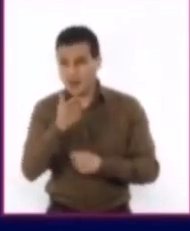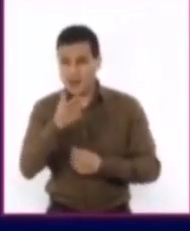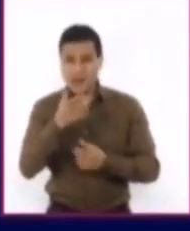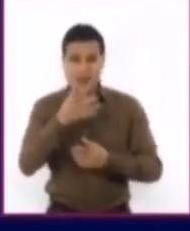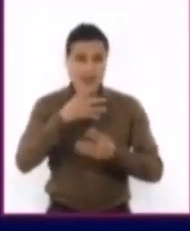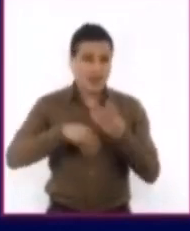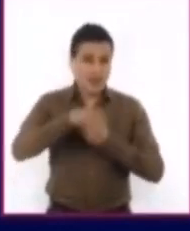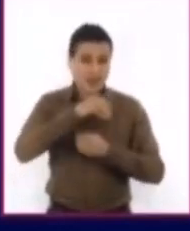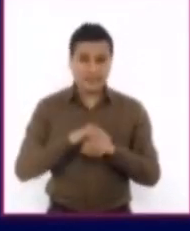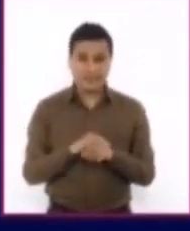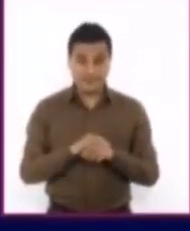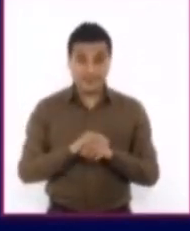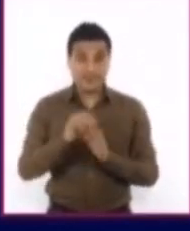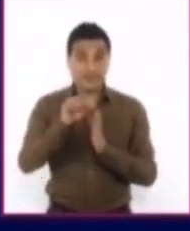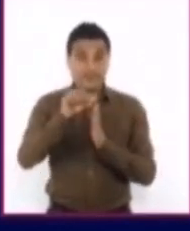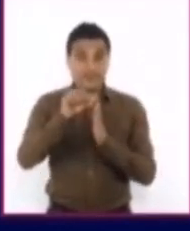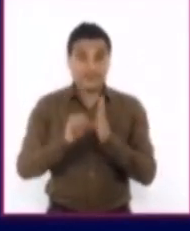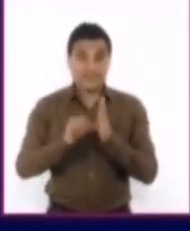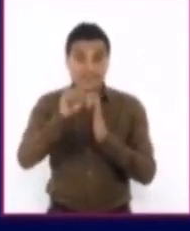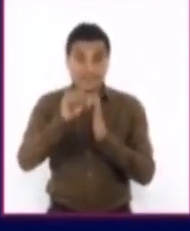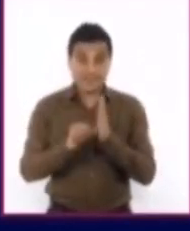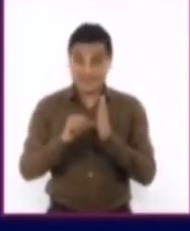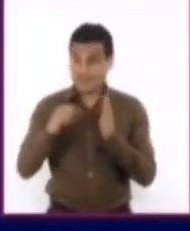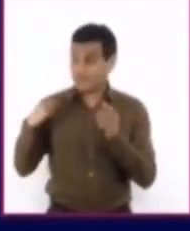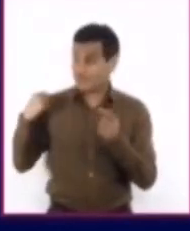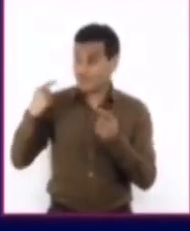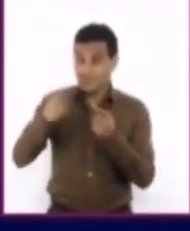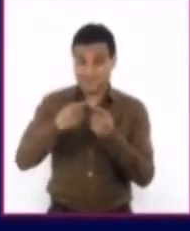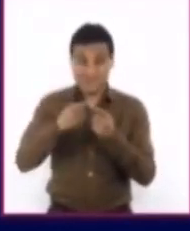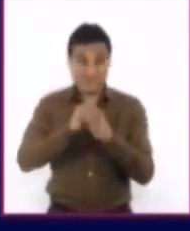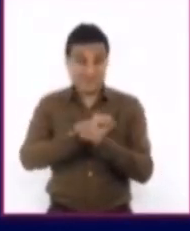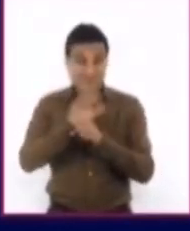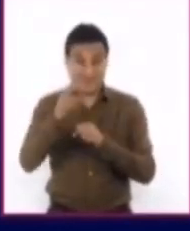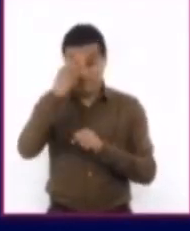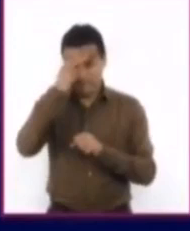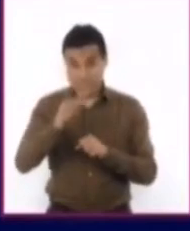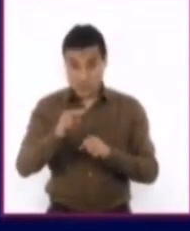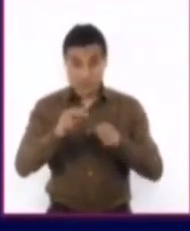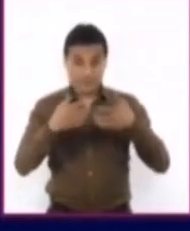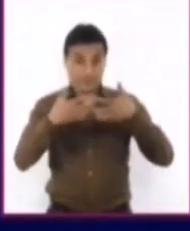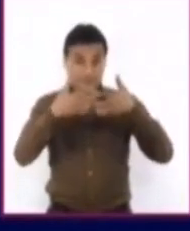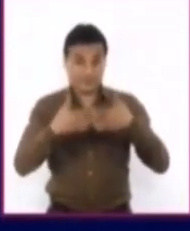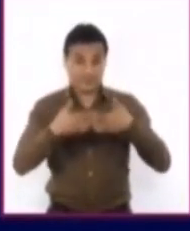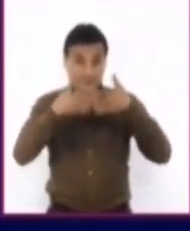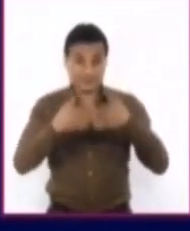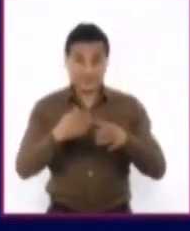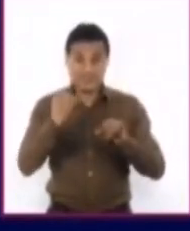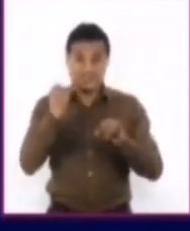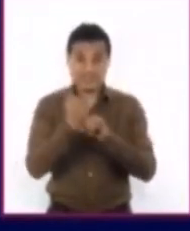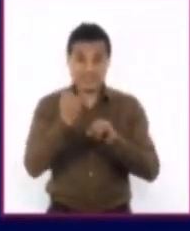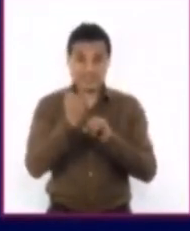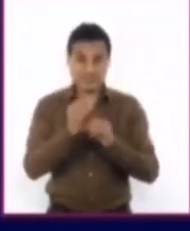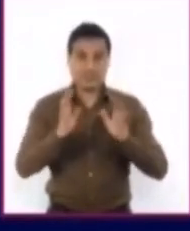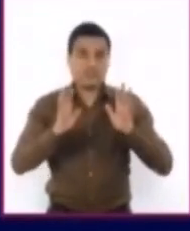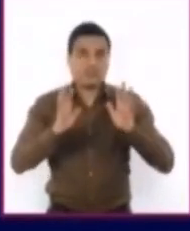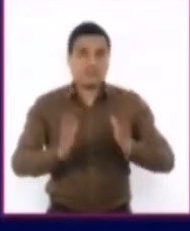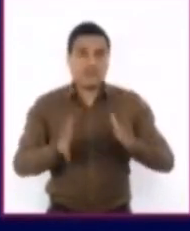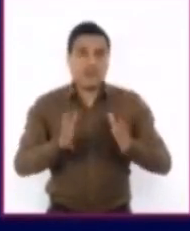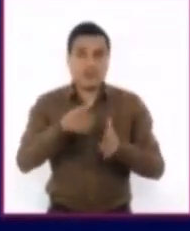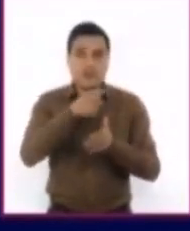sí, en solo unos meses la pandemia empujó al mercado mexicano de compras en línea tres años adelante.